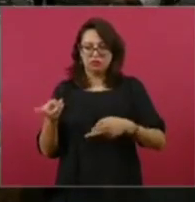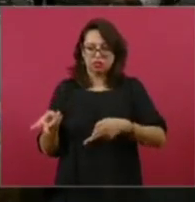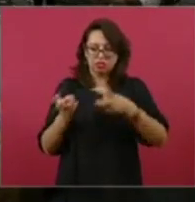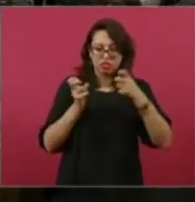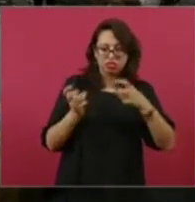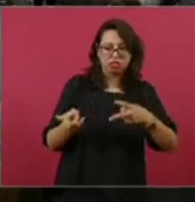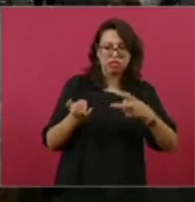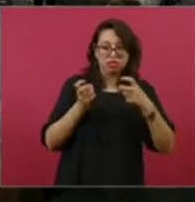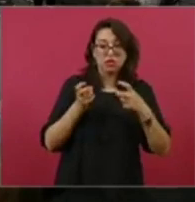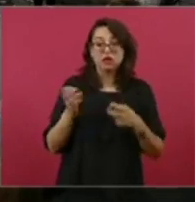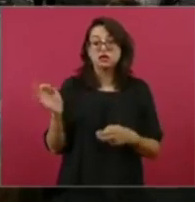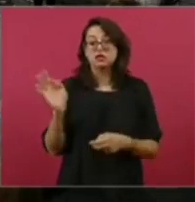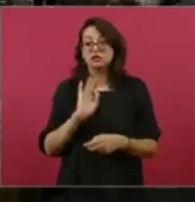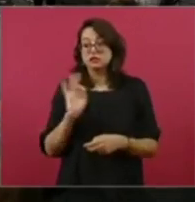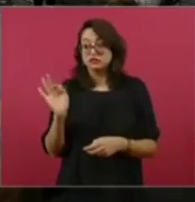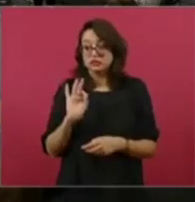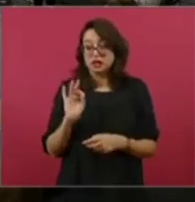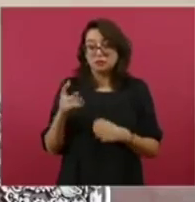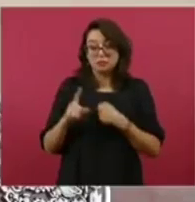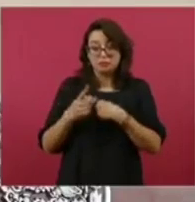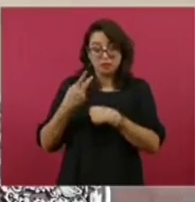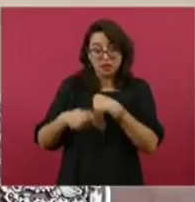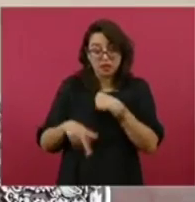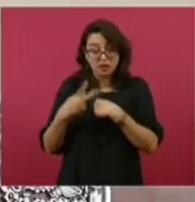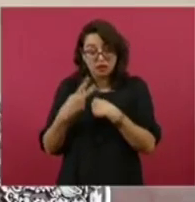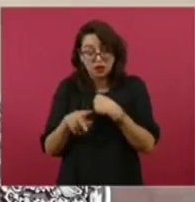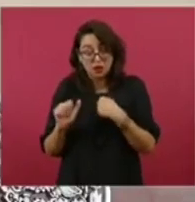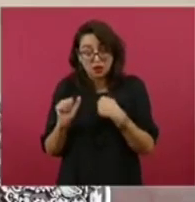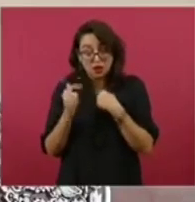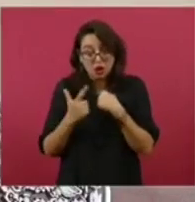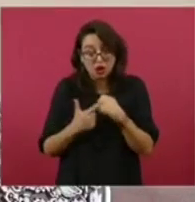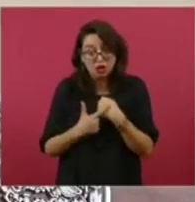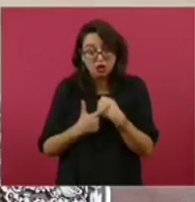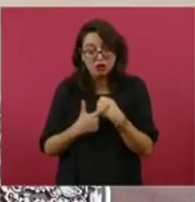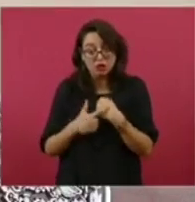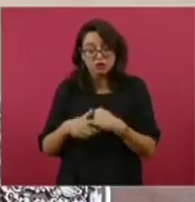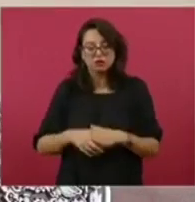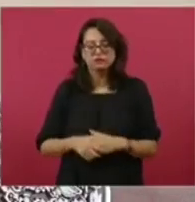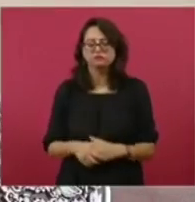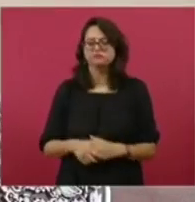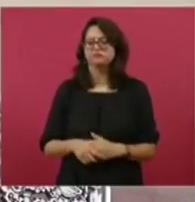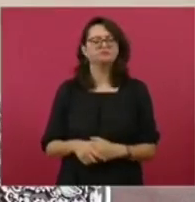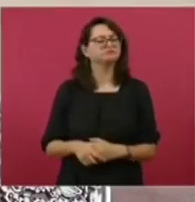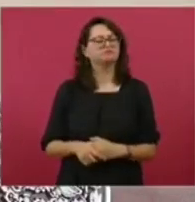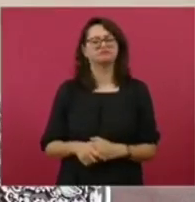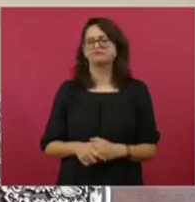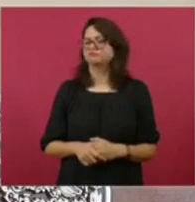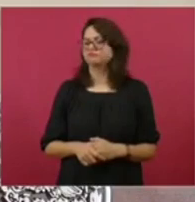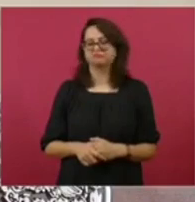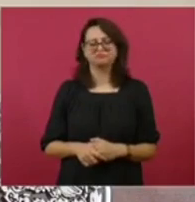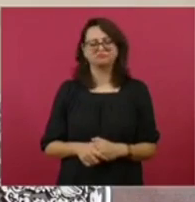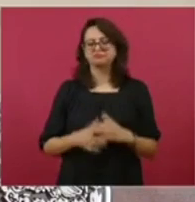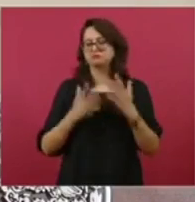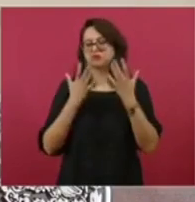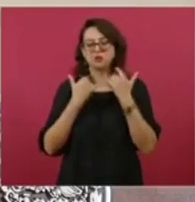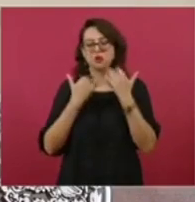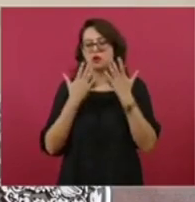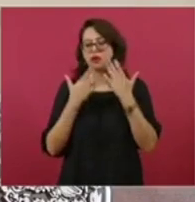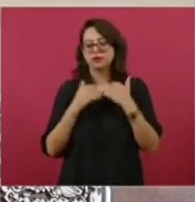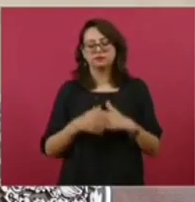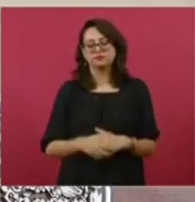suficiente maíz, frijol, leche,